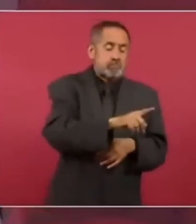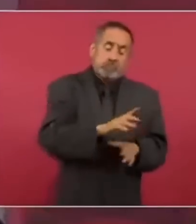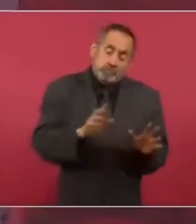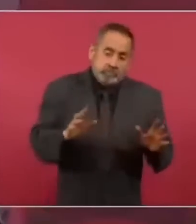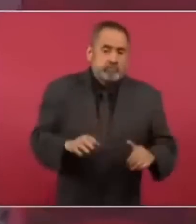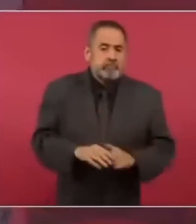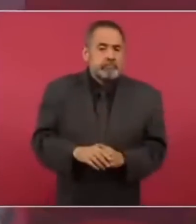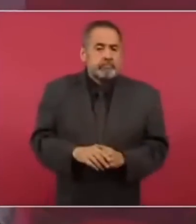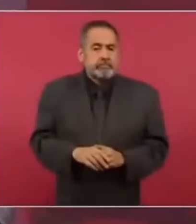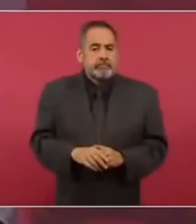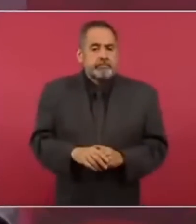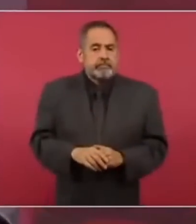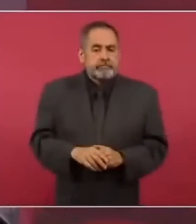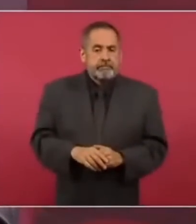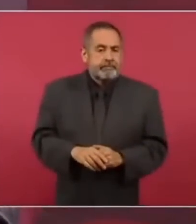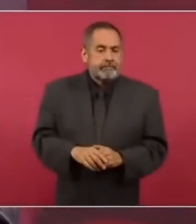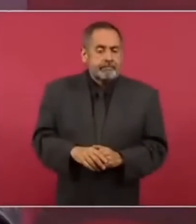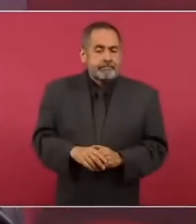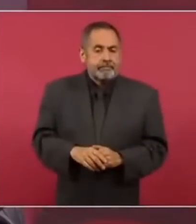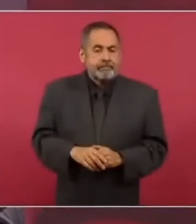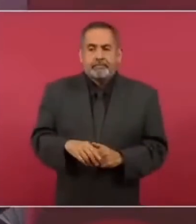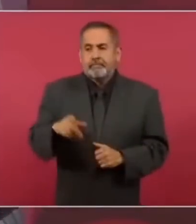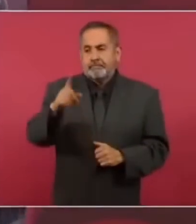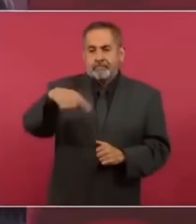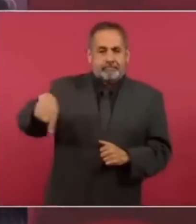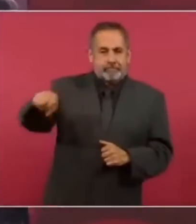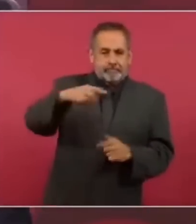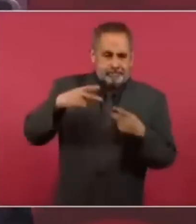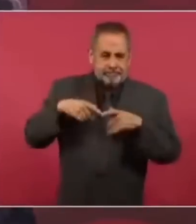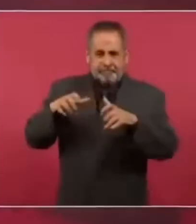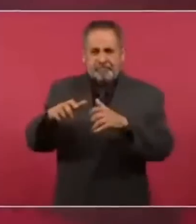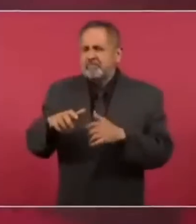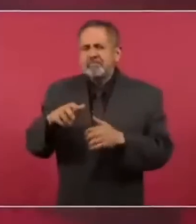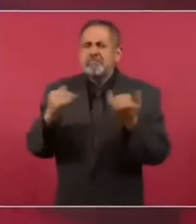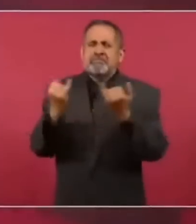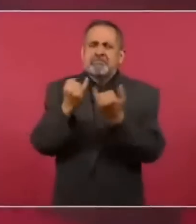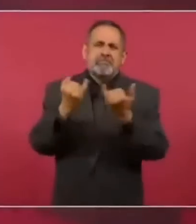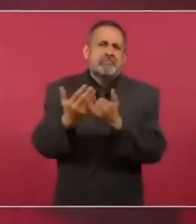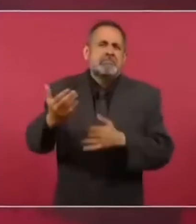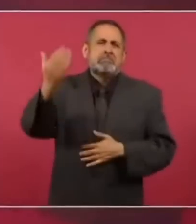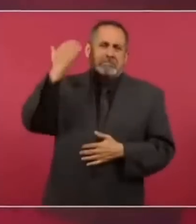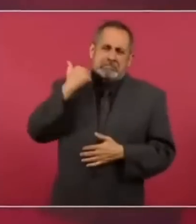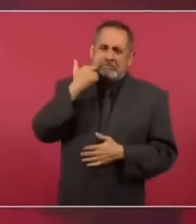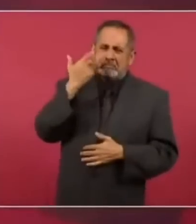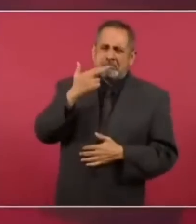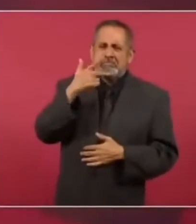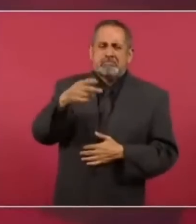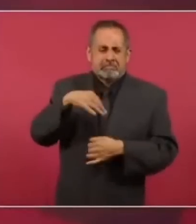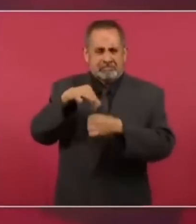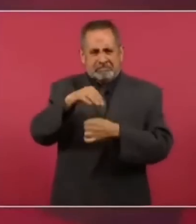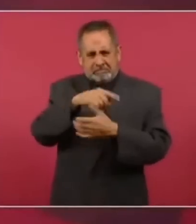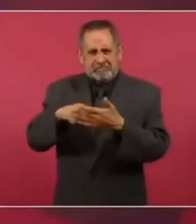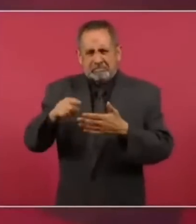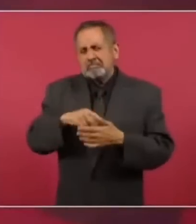queremos que regrese lo que había antes nos gusta